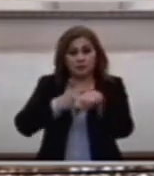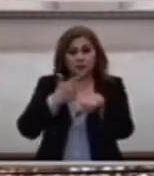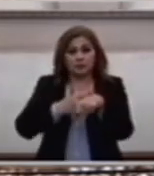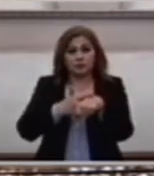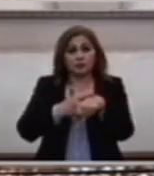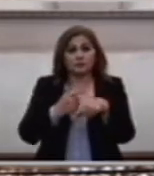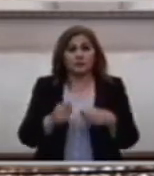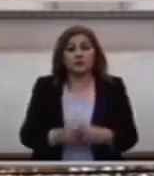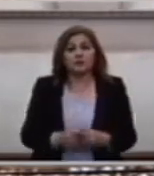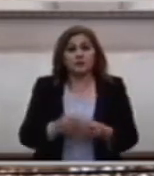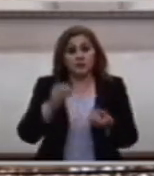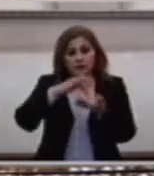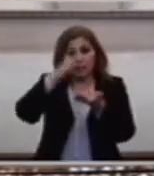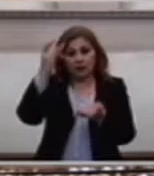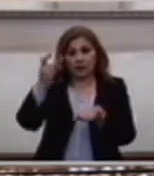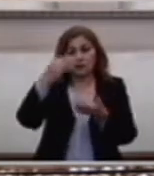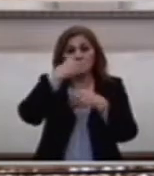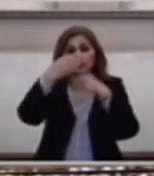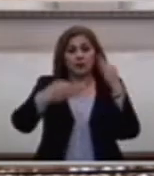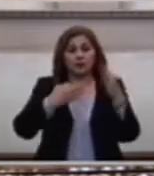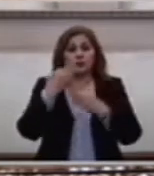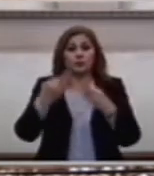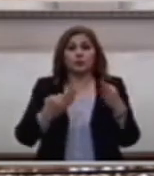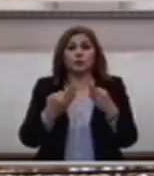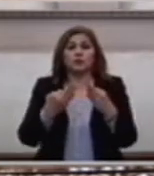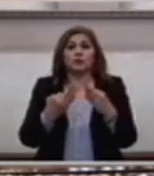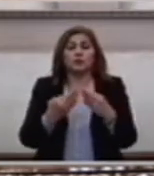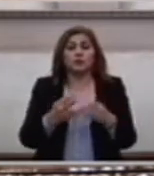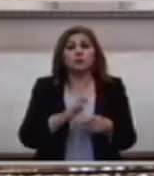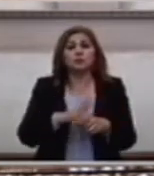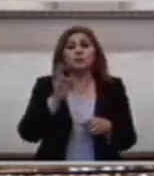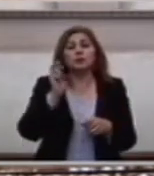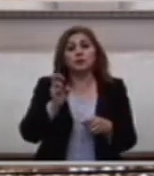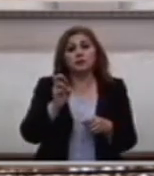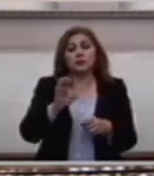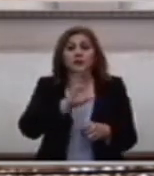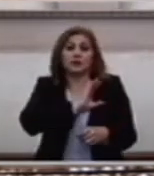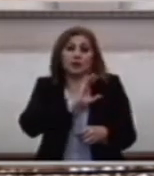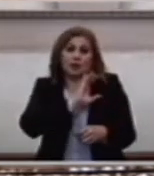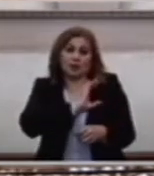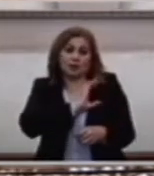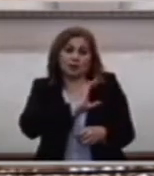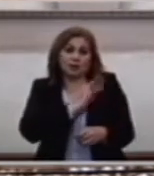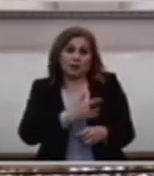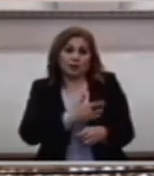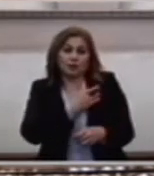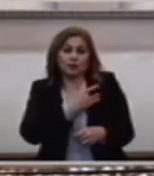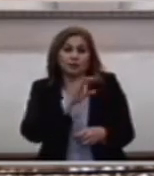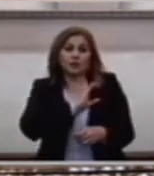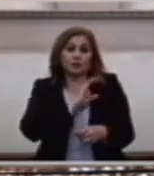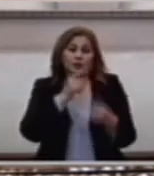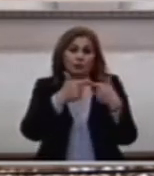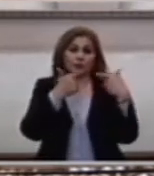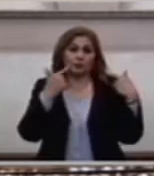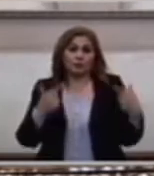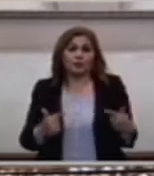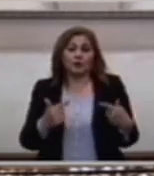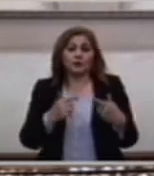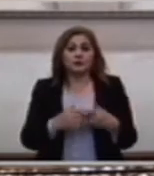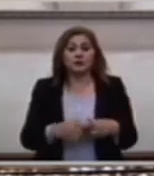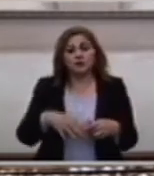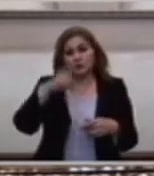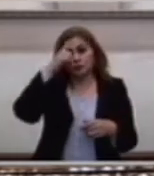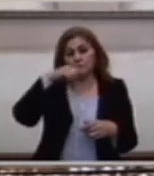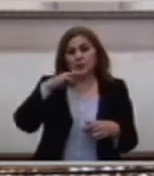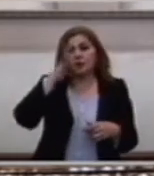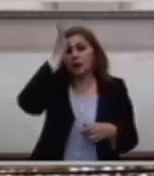Gracias a todos Por este gran cariño Que tienen A la Eucaristía